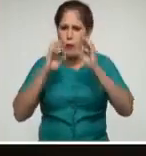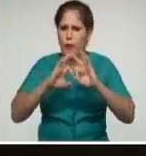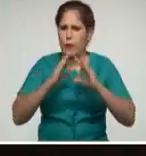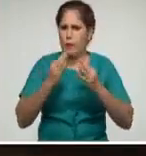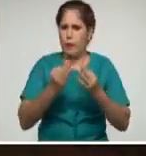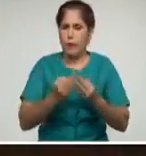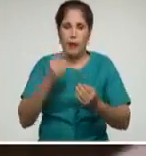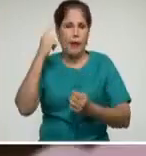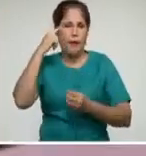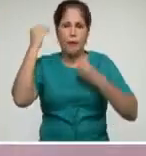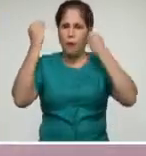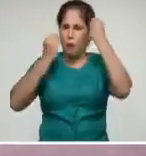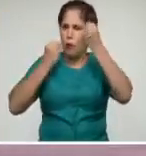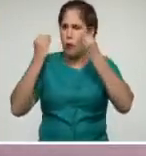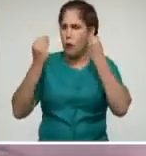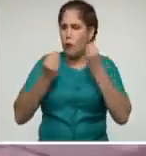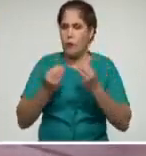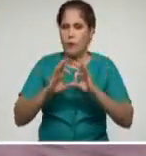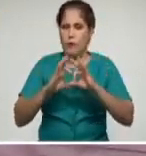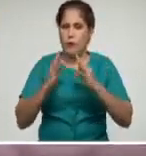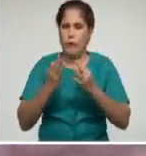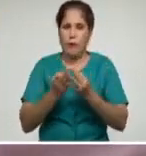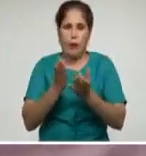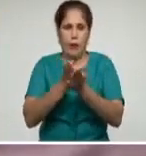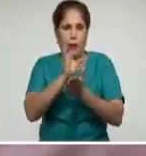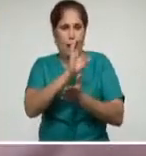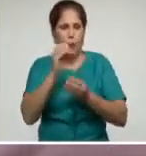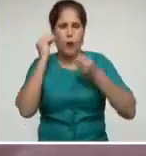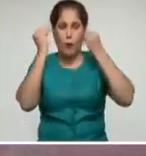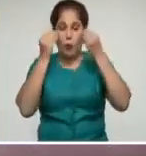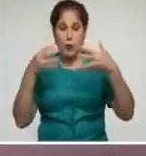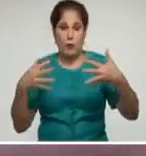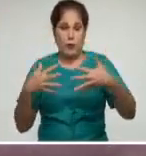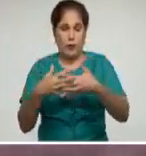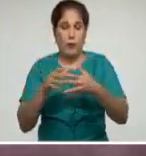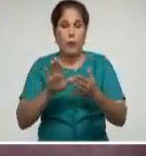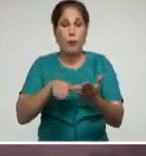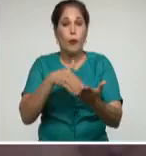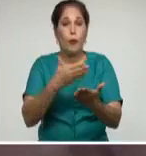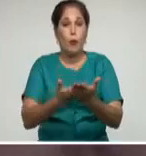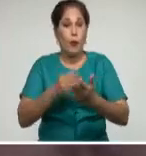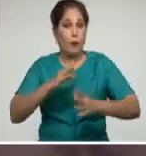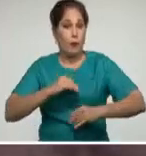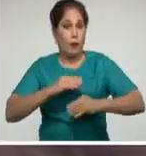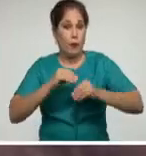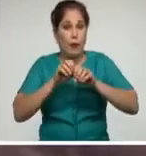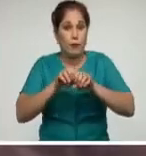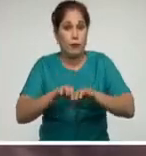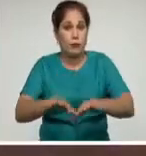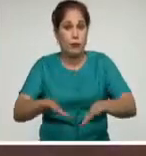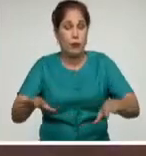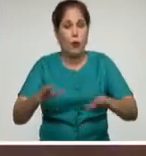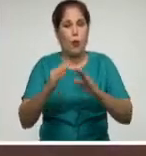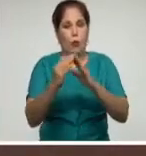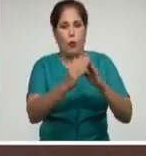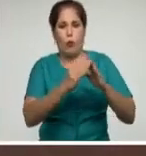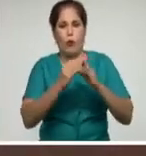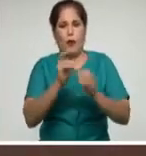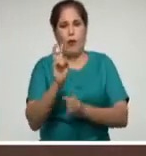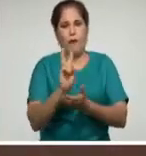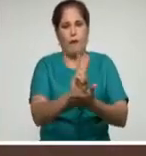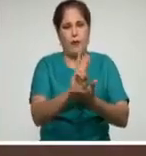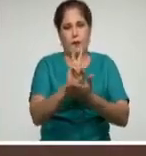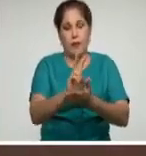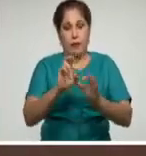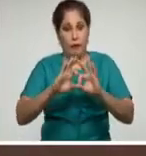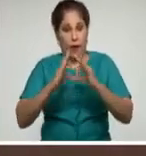Con entusiasmo acogieron los directores municipales de educación la propuesta pedagógica de desplegar acciones en la comunidad. Hoy la